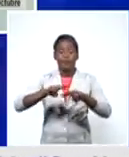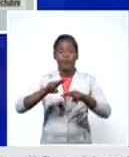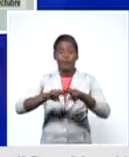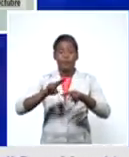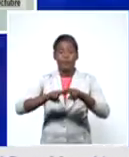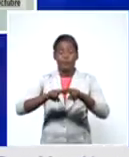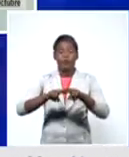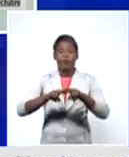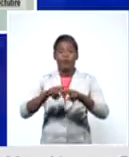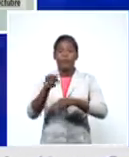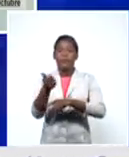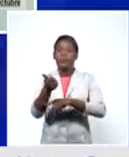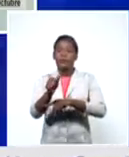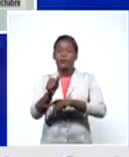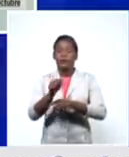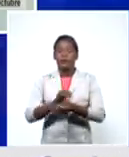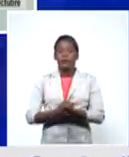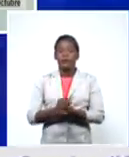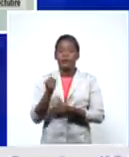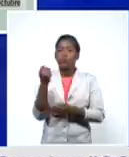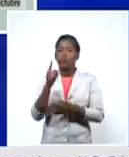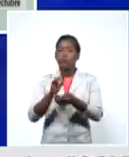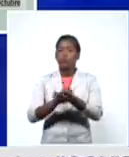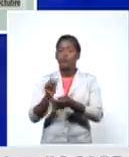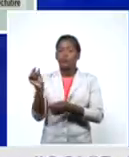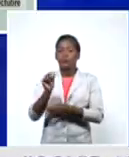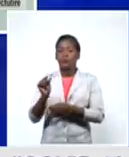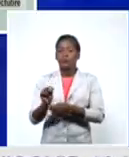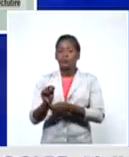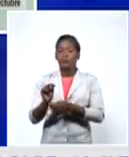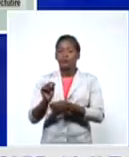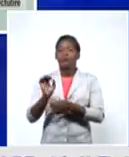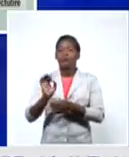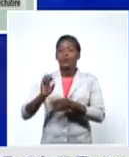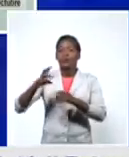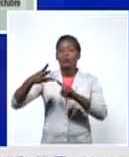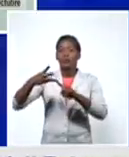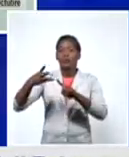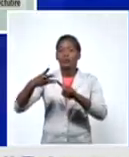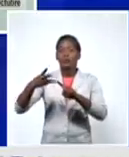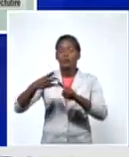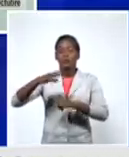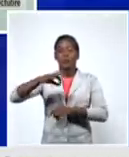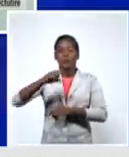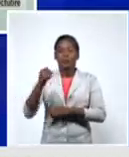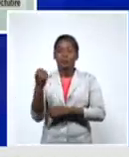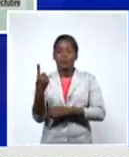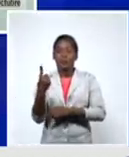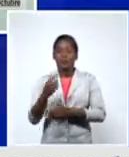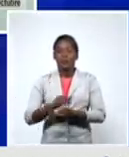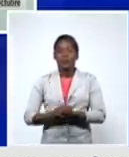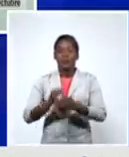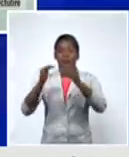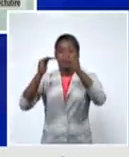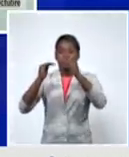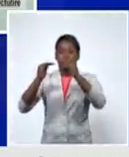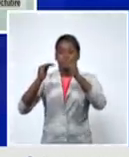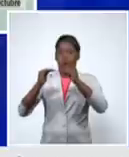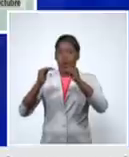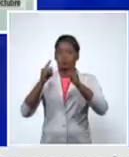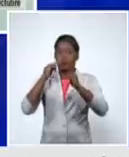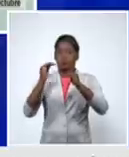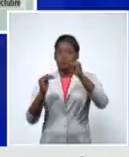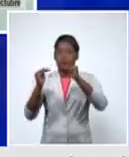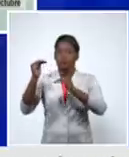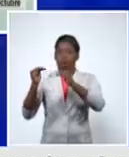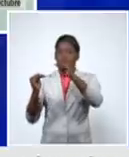de la Habana uno de Mayabeque y uno de Pinar de Río y en orden de mayor a menor de la tasa